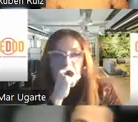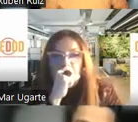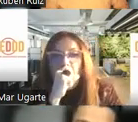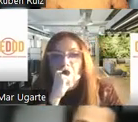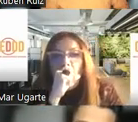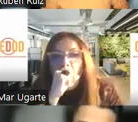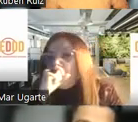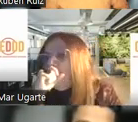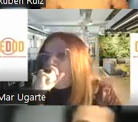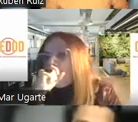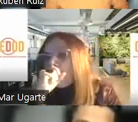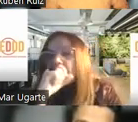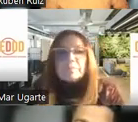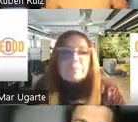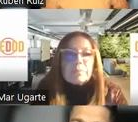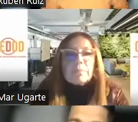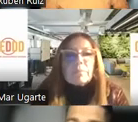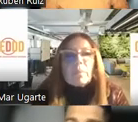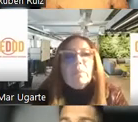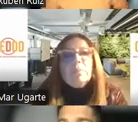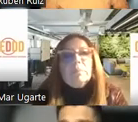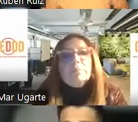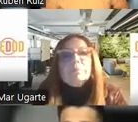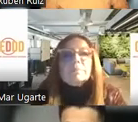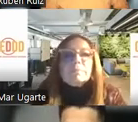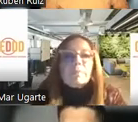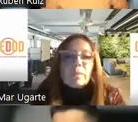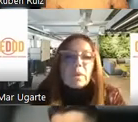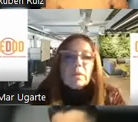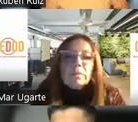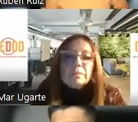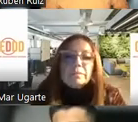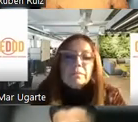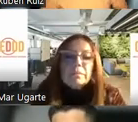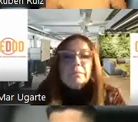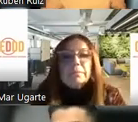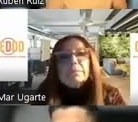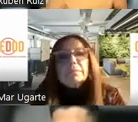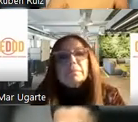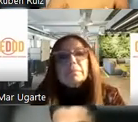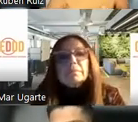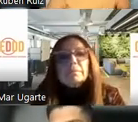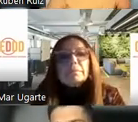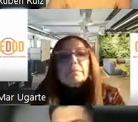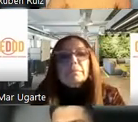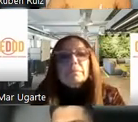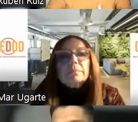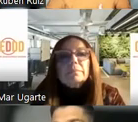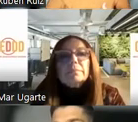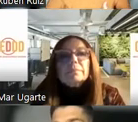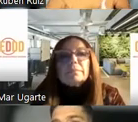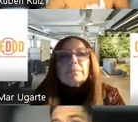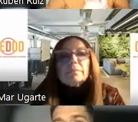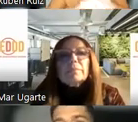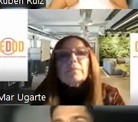un porcentaje mucho mayor. Enfermedades congénitas. Existen quienes nacen sin olfato, se llama anemia congénita